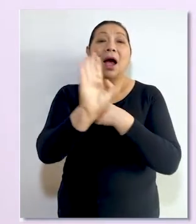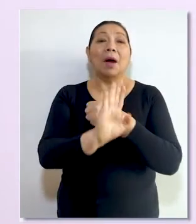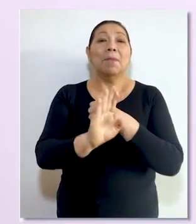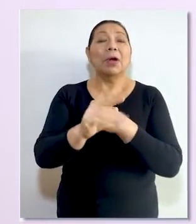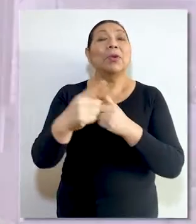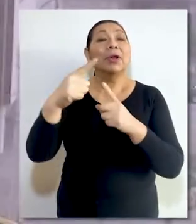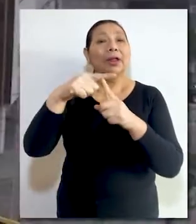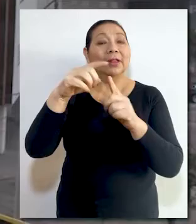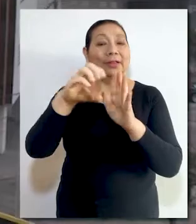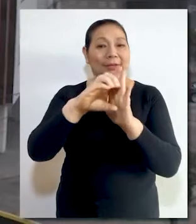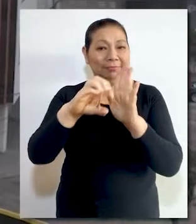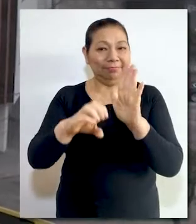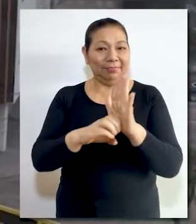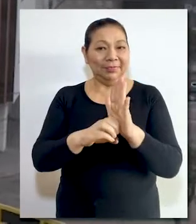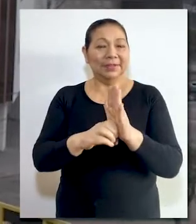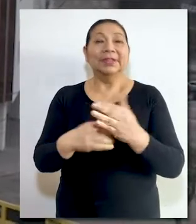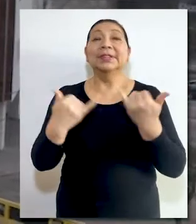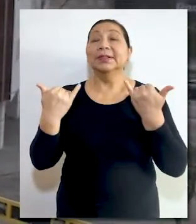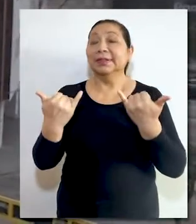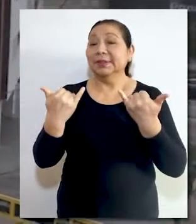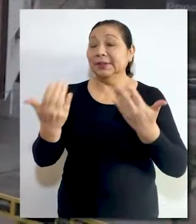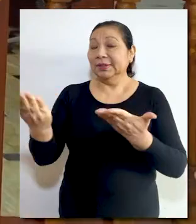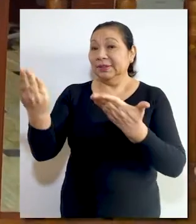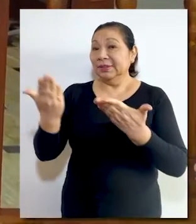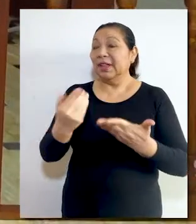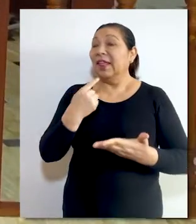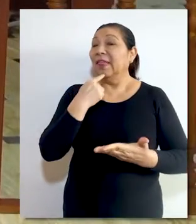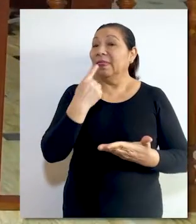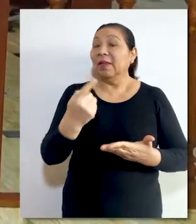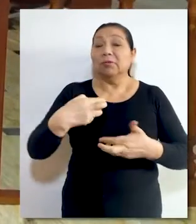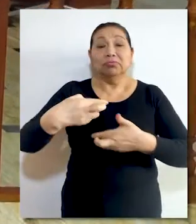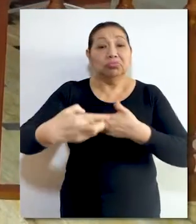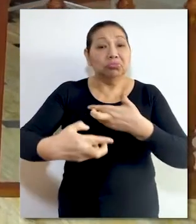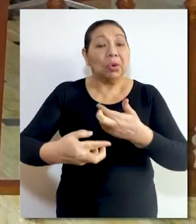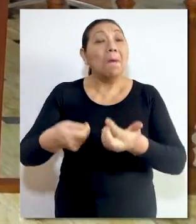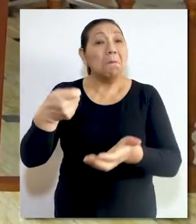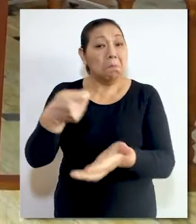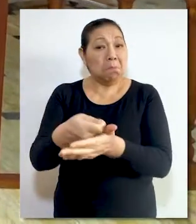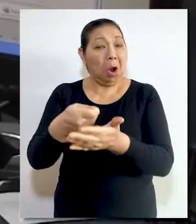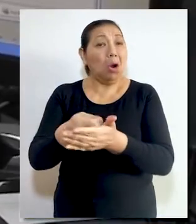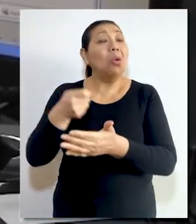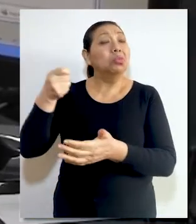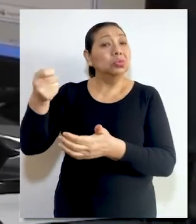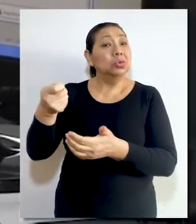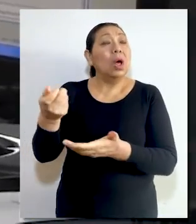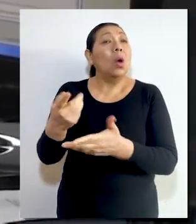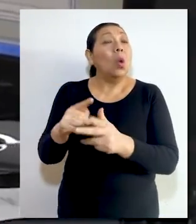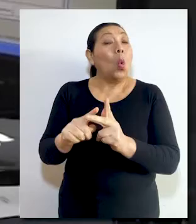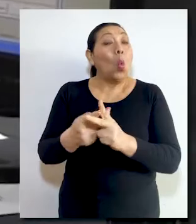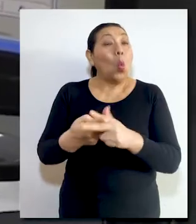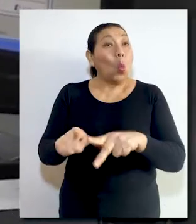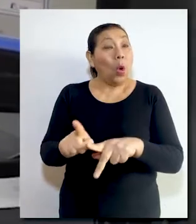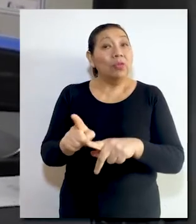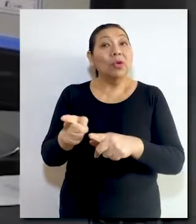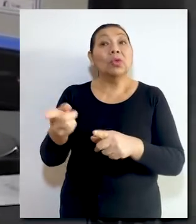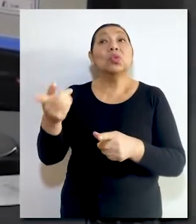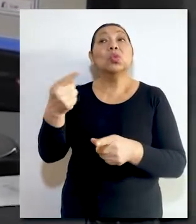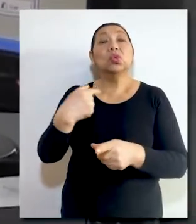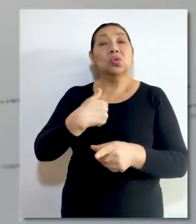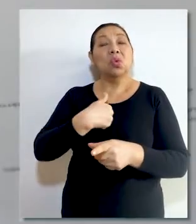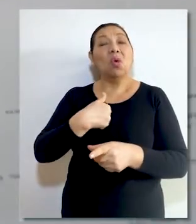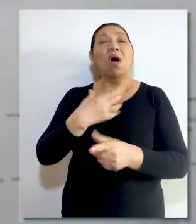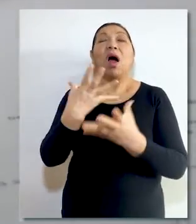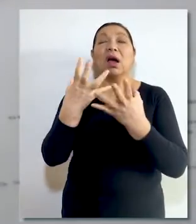resuelta por el TC. El Tribunal Constitucional estableció que procede la devolución de aportes a partir del momento en que el